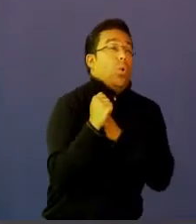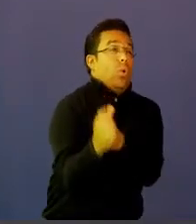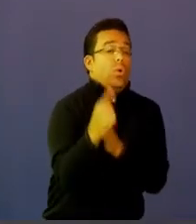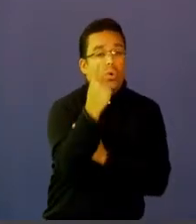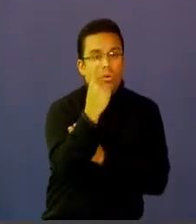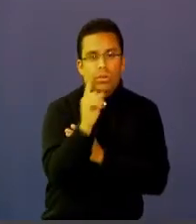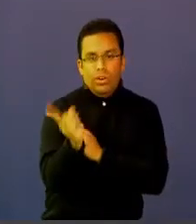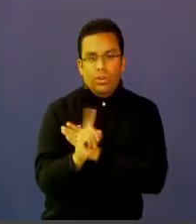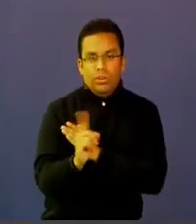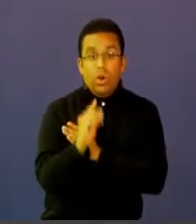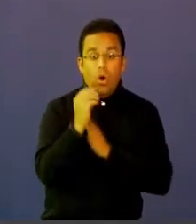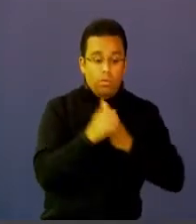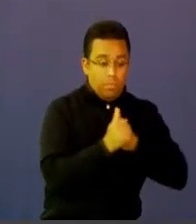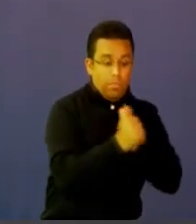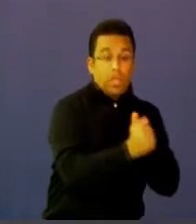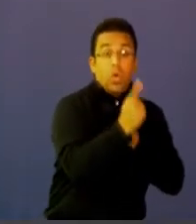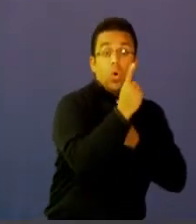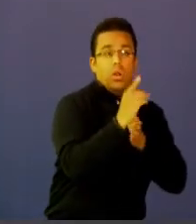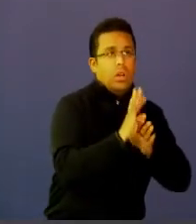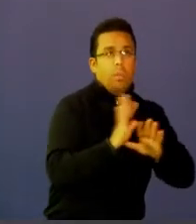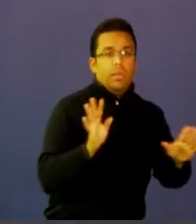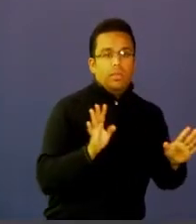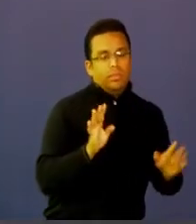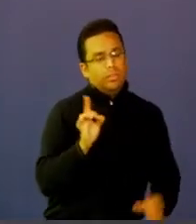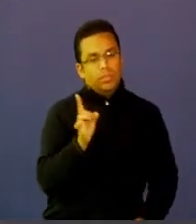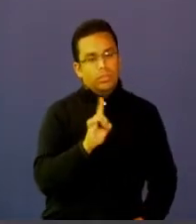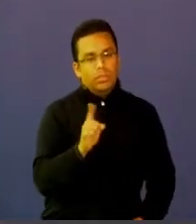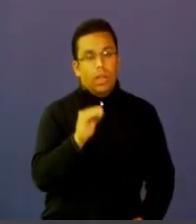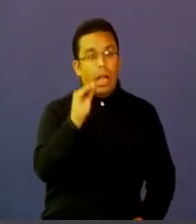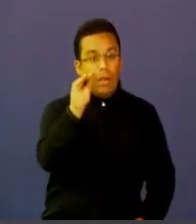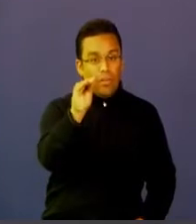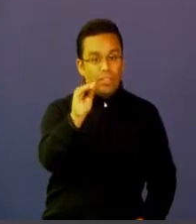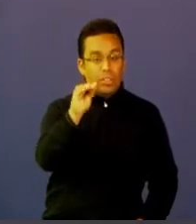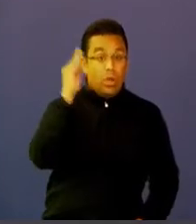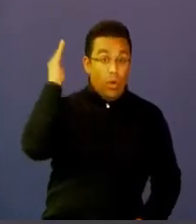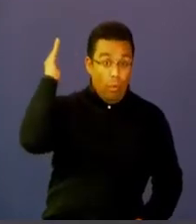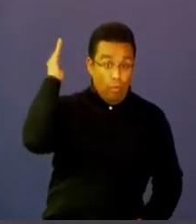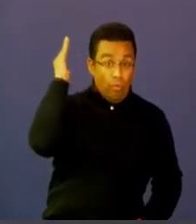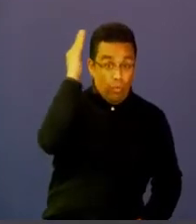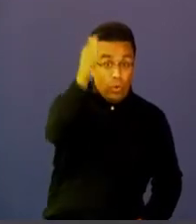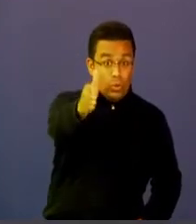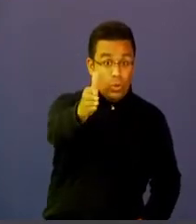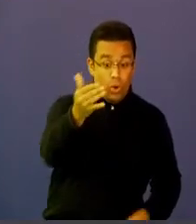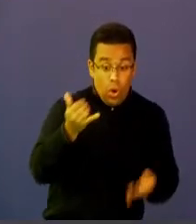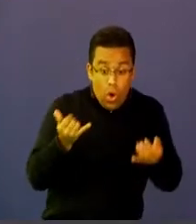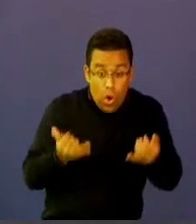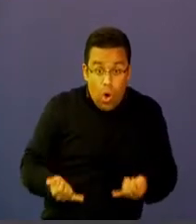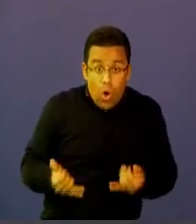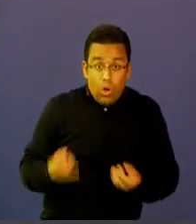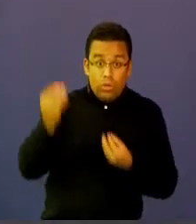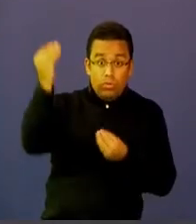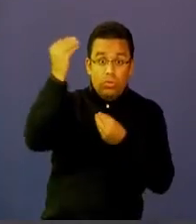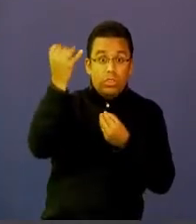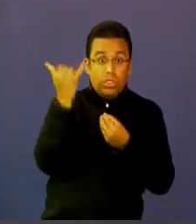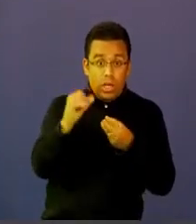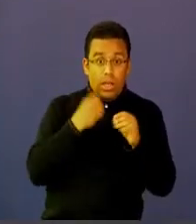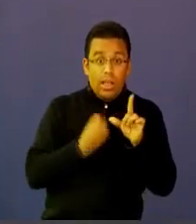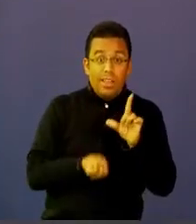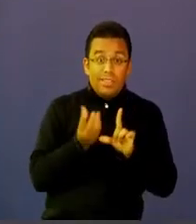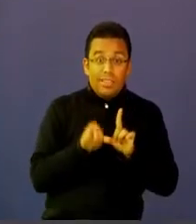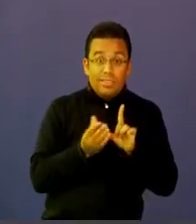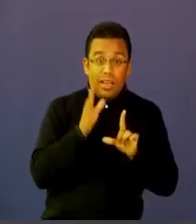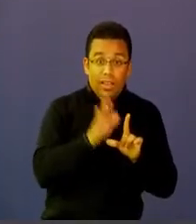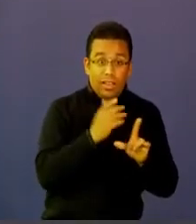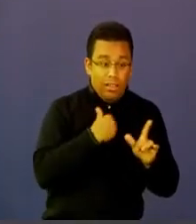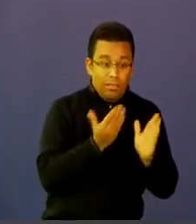Es mi responsabilidad predecir que esos docentes que ya hoy sí se están formando en sus licenciaturas con el uso de